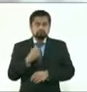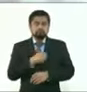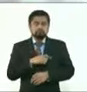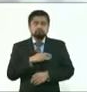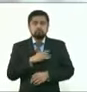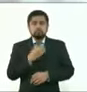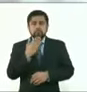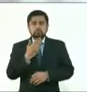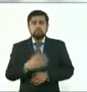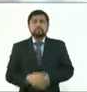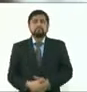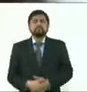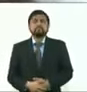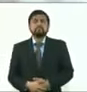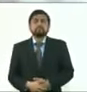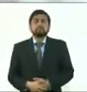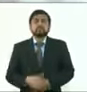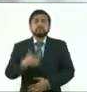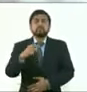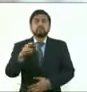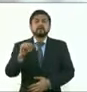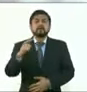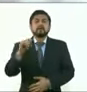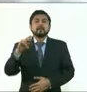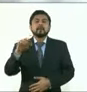Continuamos con Georgina Olson, de Grupo Imagen.